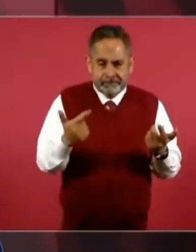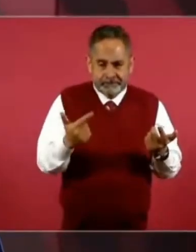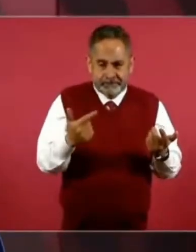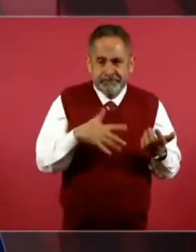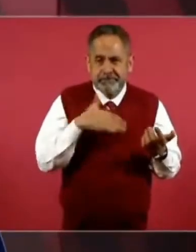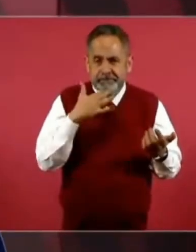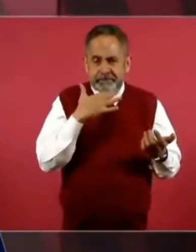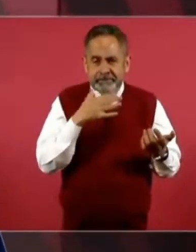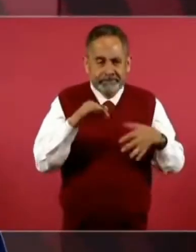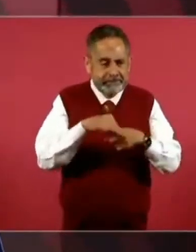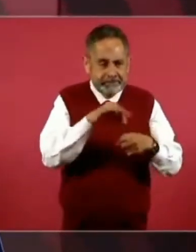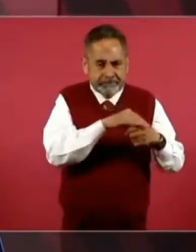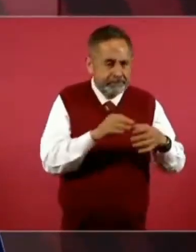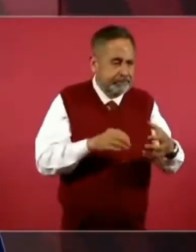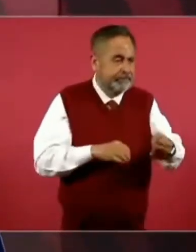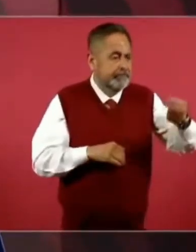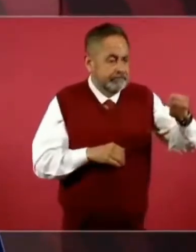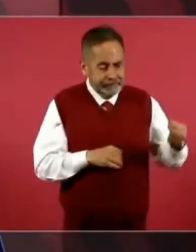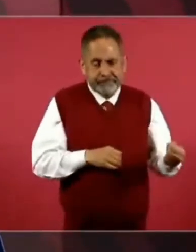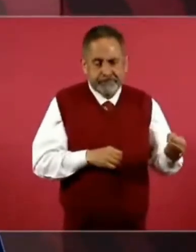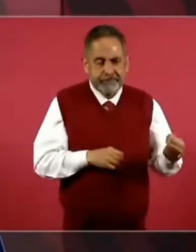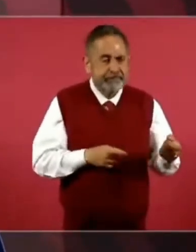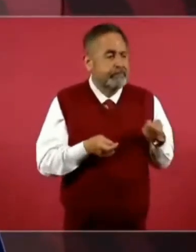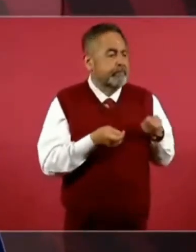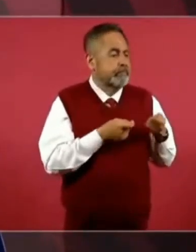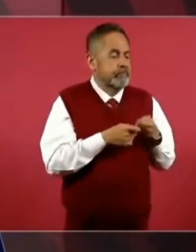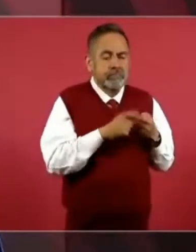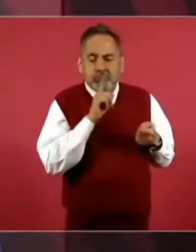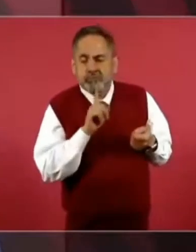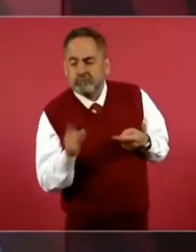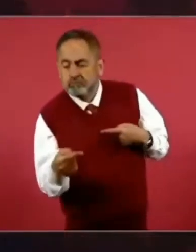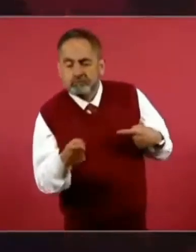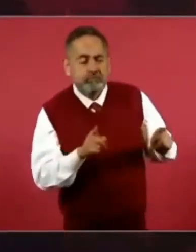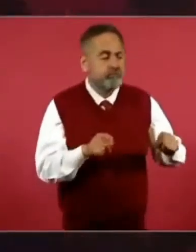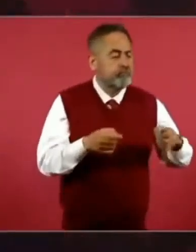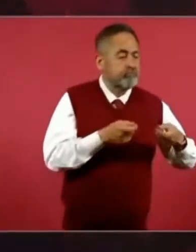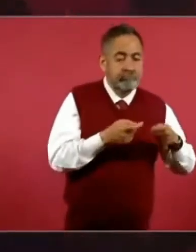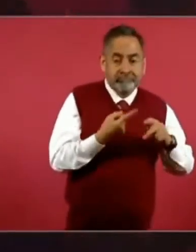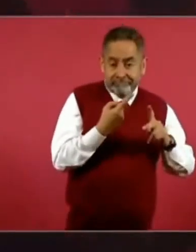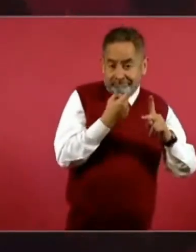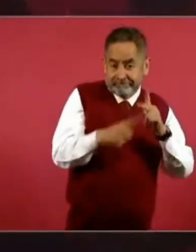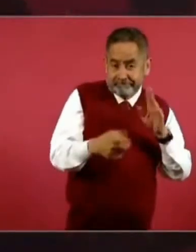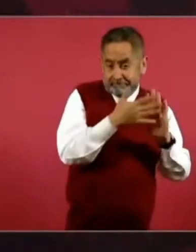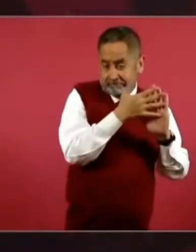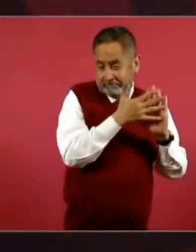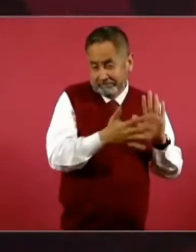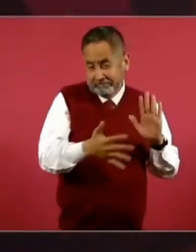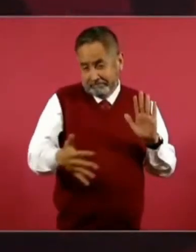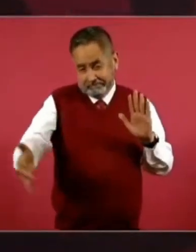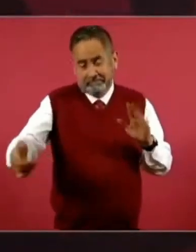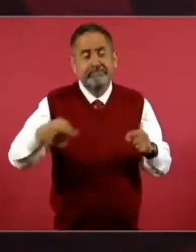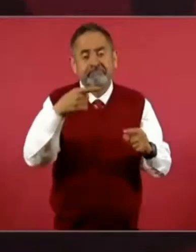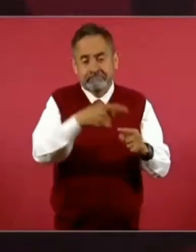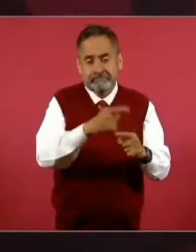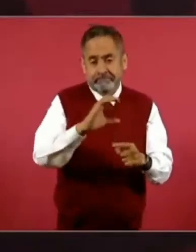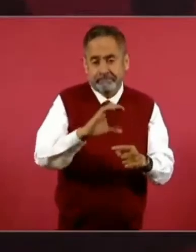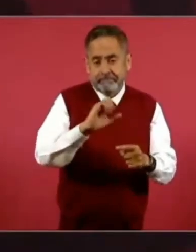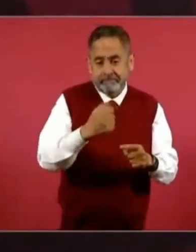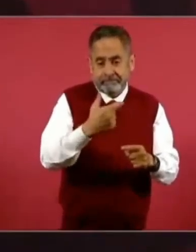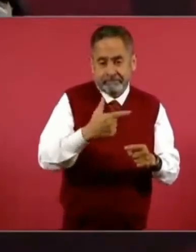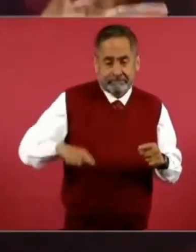a la presidencia. Entonces, a partir de ahí, como tienen